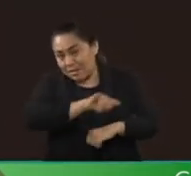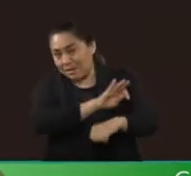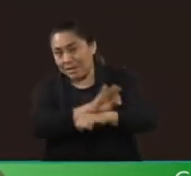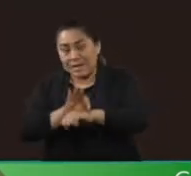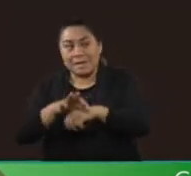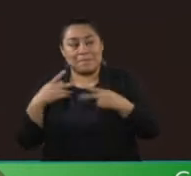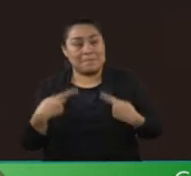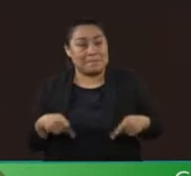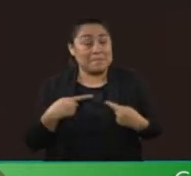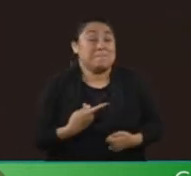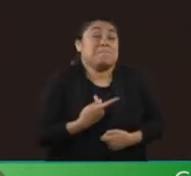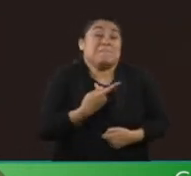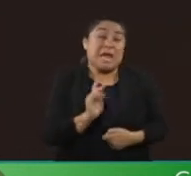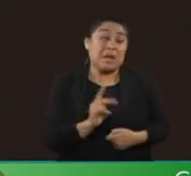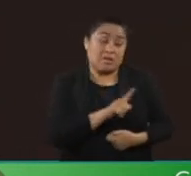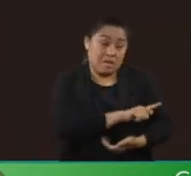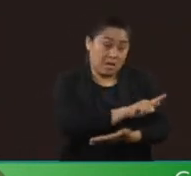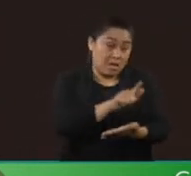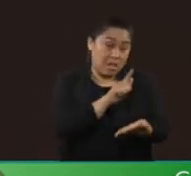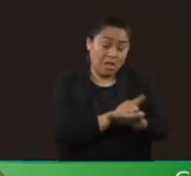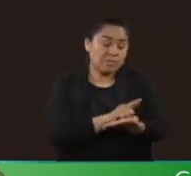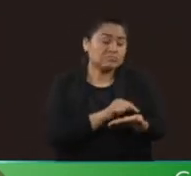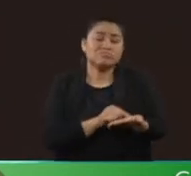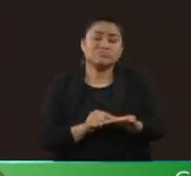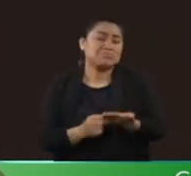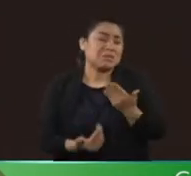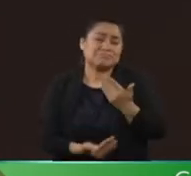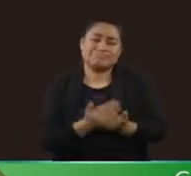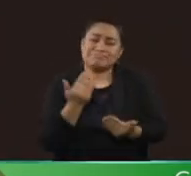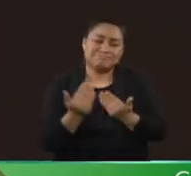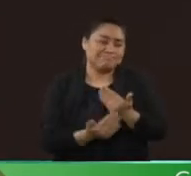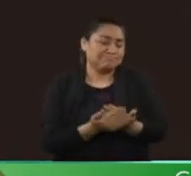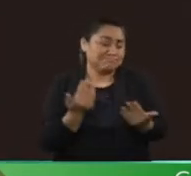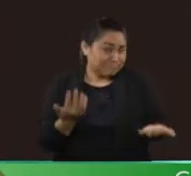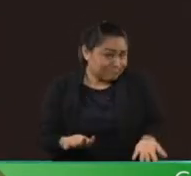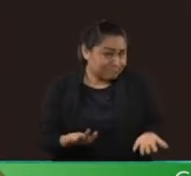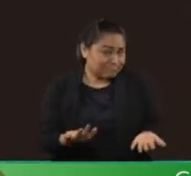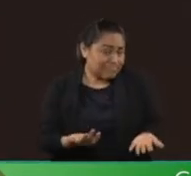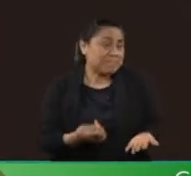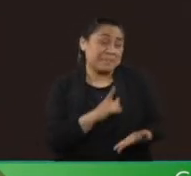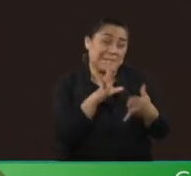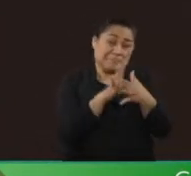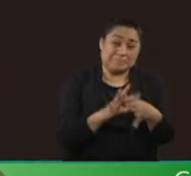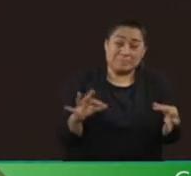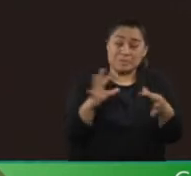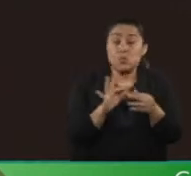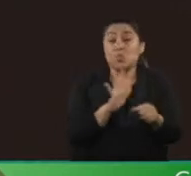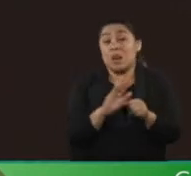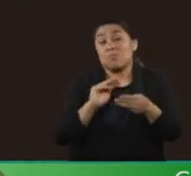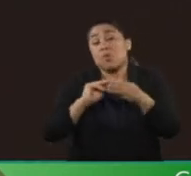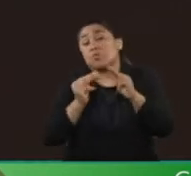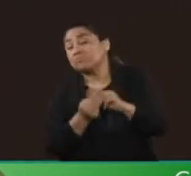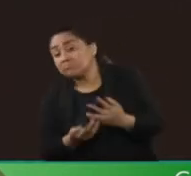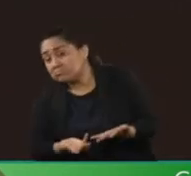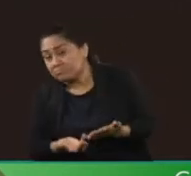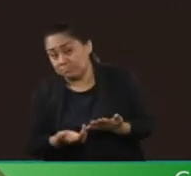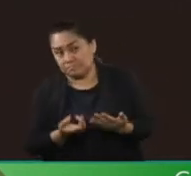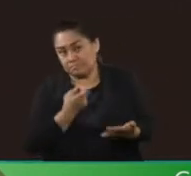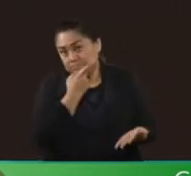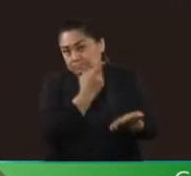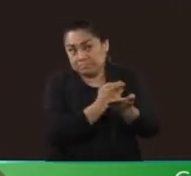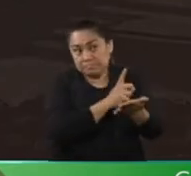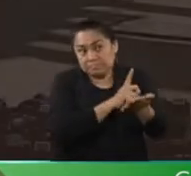nuevamente es una reforma que se quedó muy corta, porque en su exposición de motivos no se refiere al derecho a la vivienda